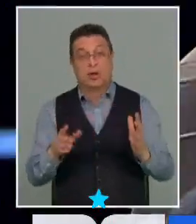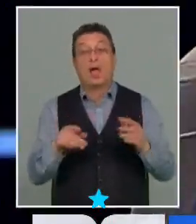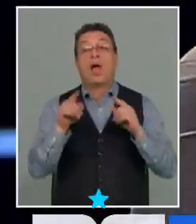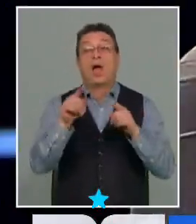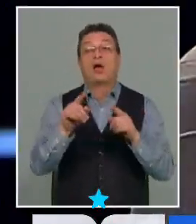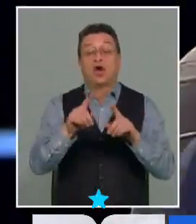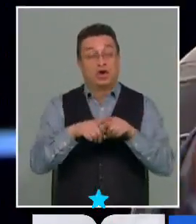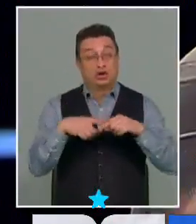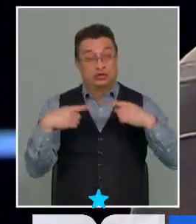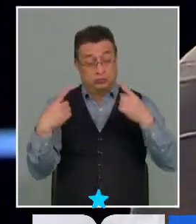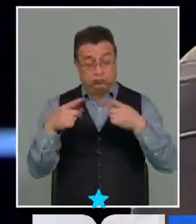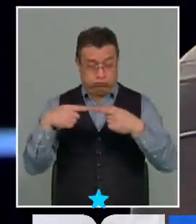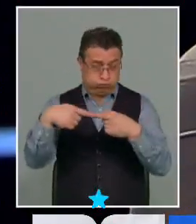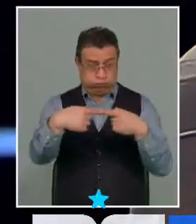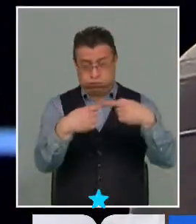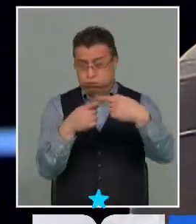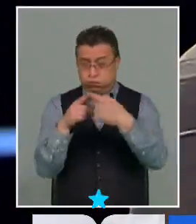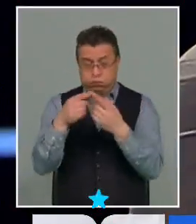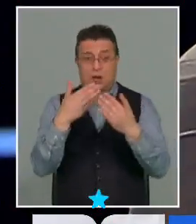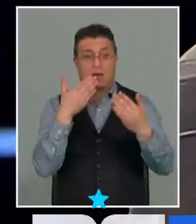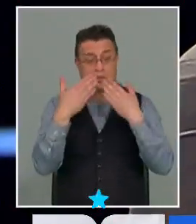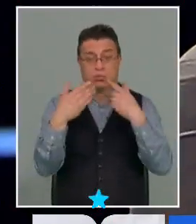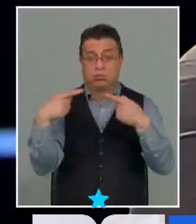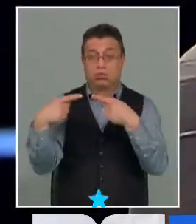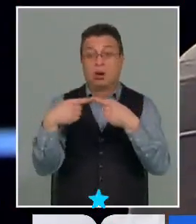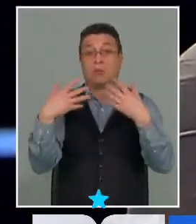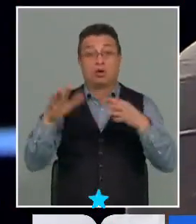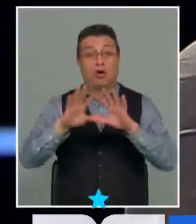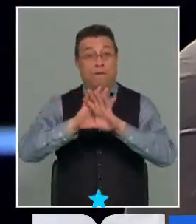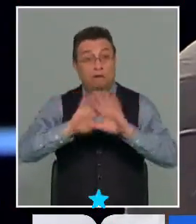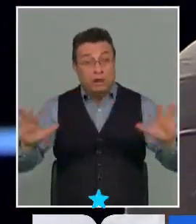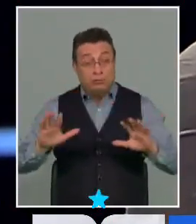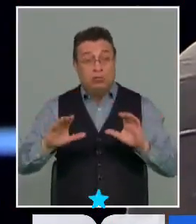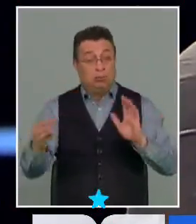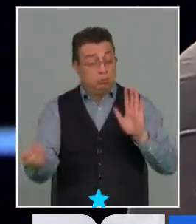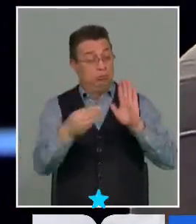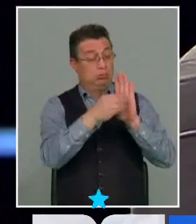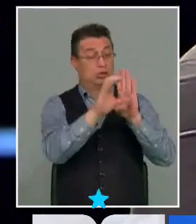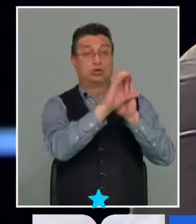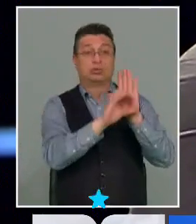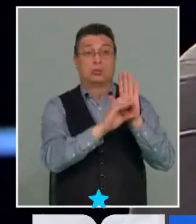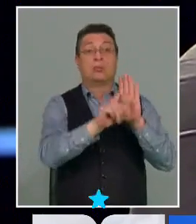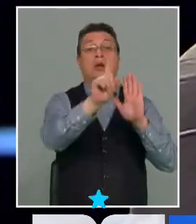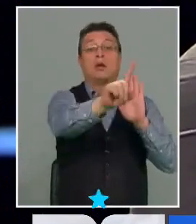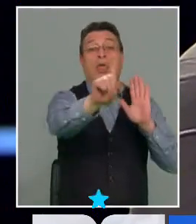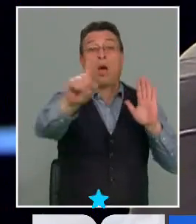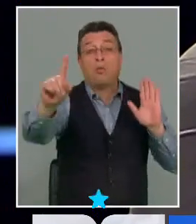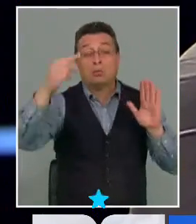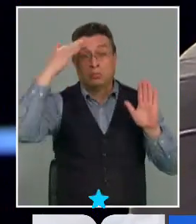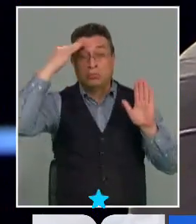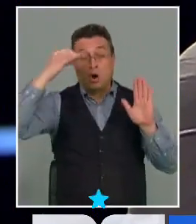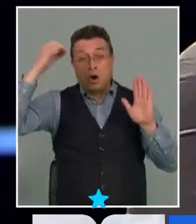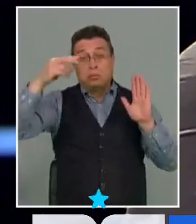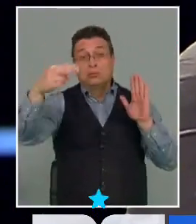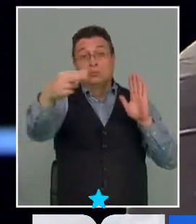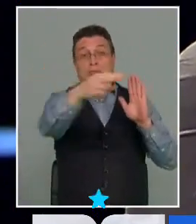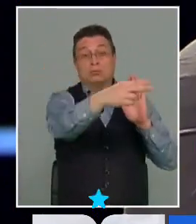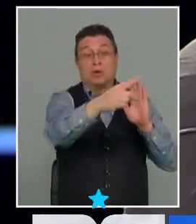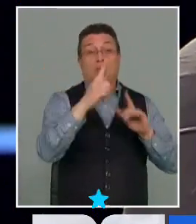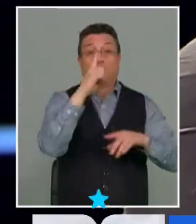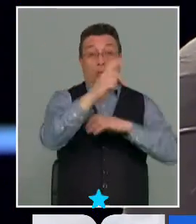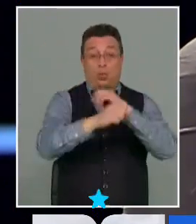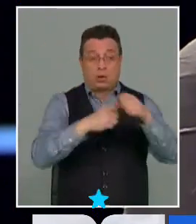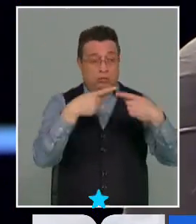Fue todo un caos la discusión, pero el caos terminó en un texto constitucional que cada uno tendrá su juicio porque durante el año de